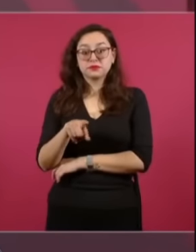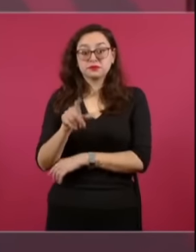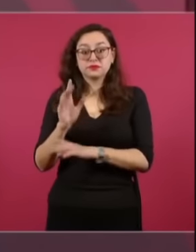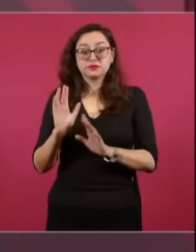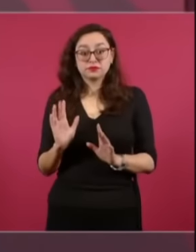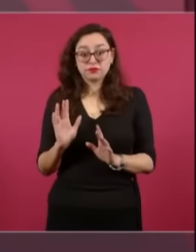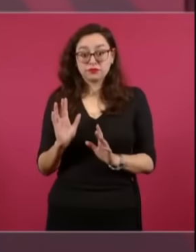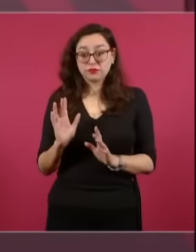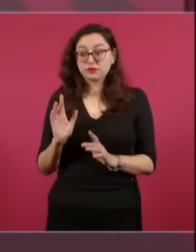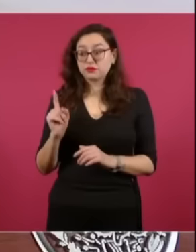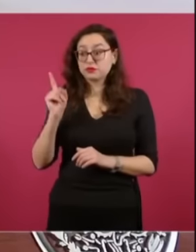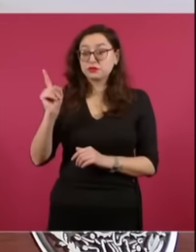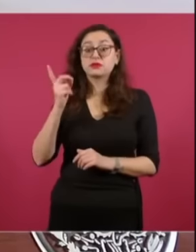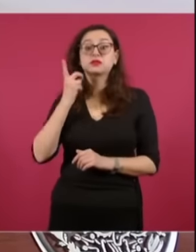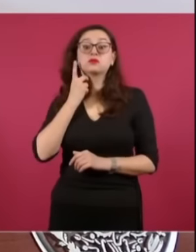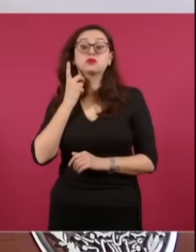la reforma,